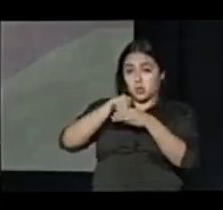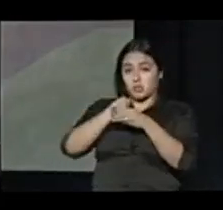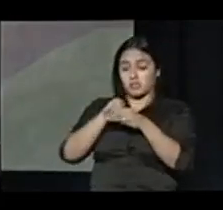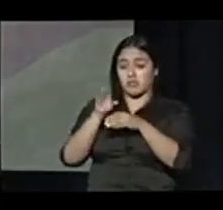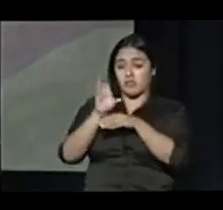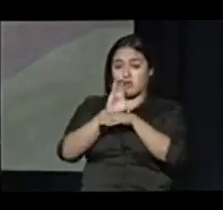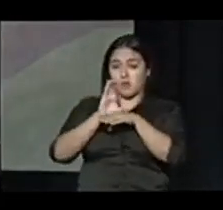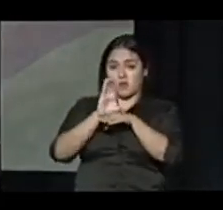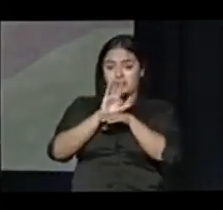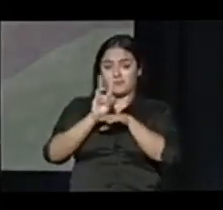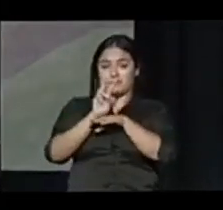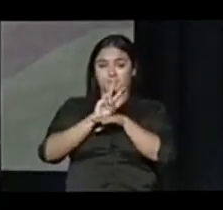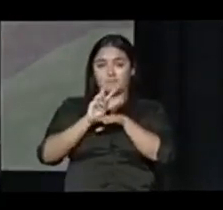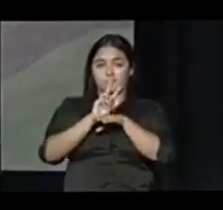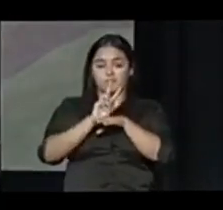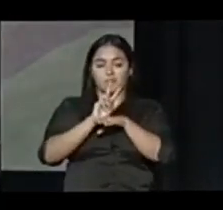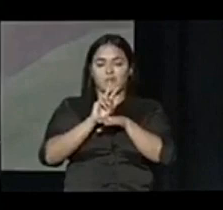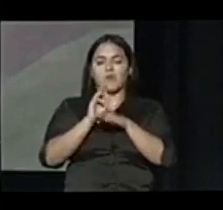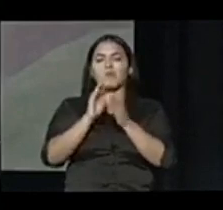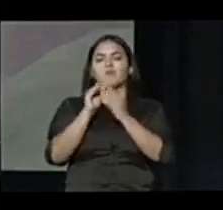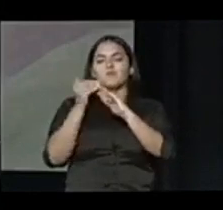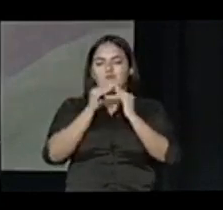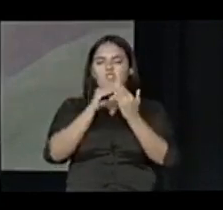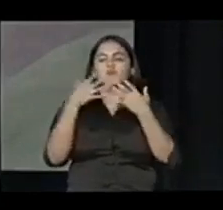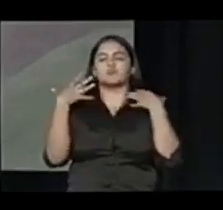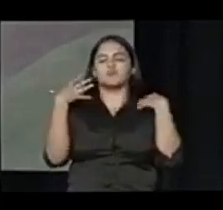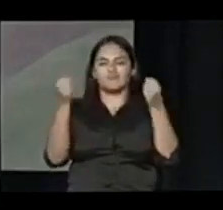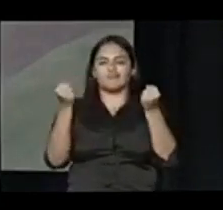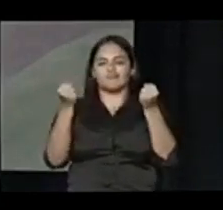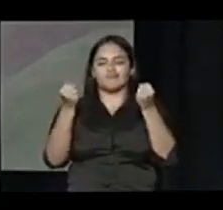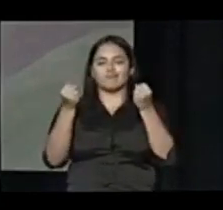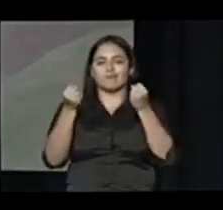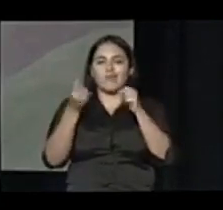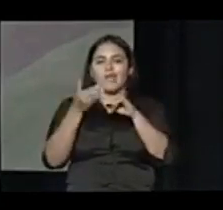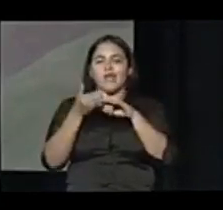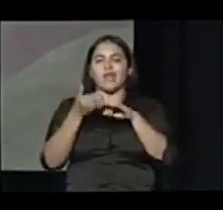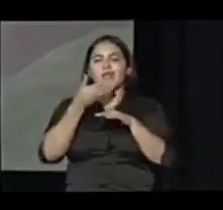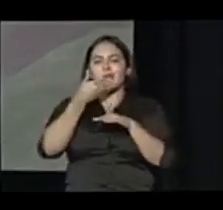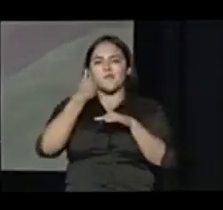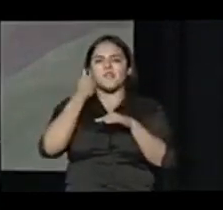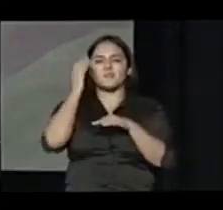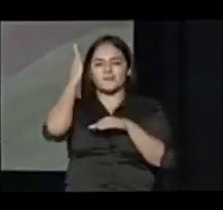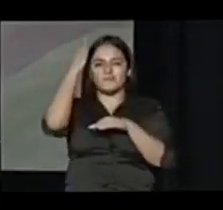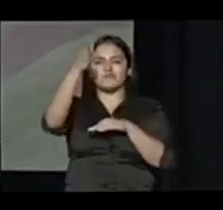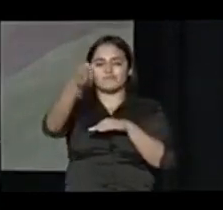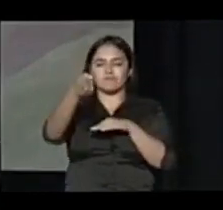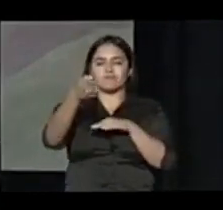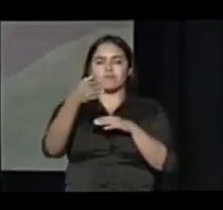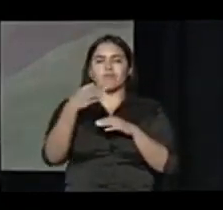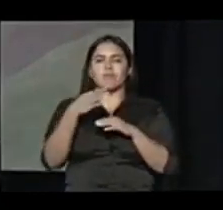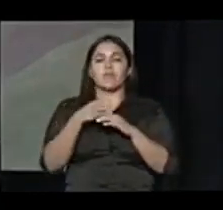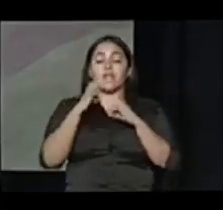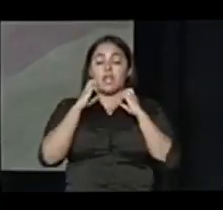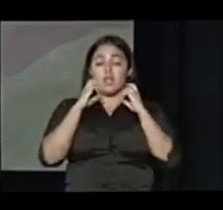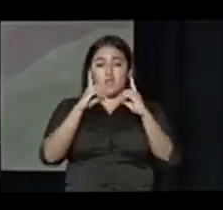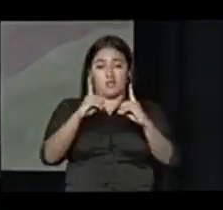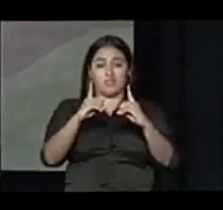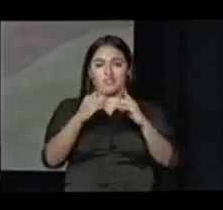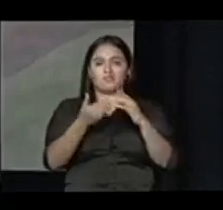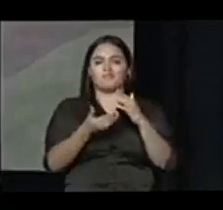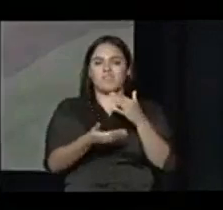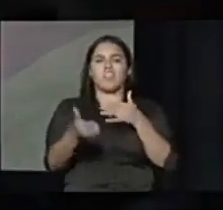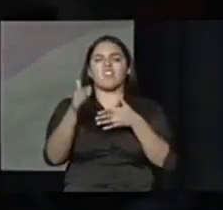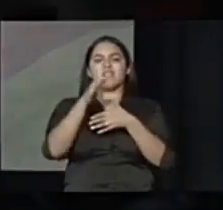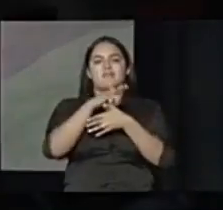un pueblo saludable es nuestra mejor apuesta al futuro y la educación es la clave del éxito